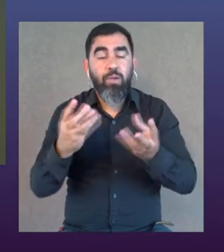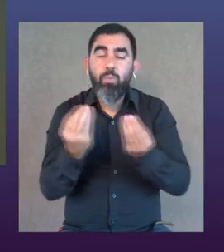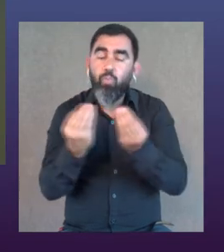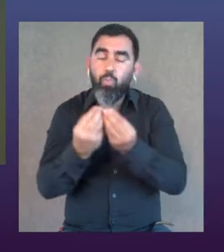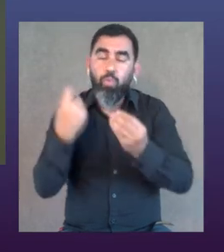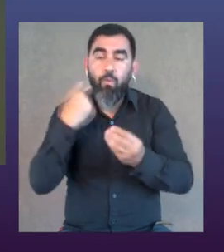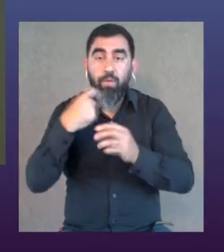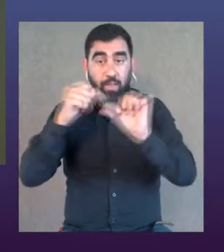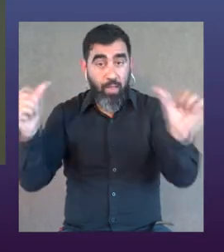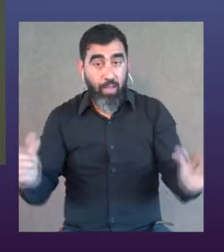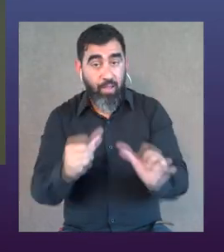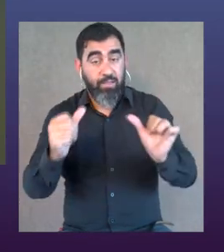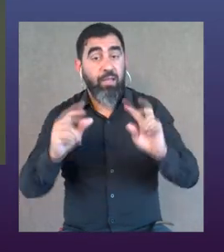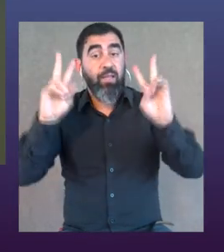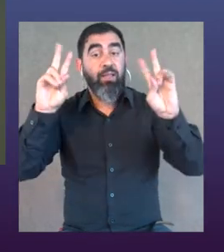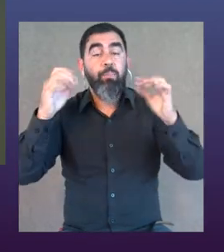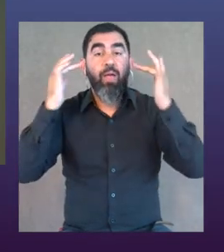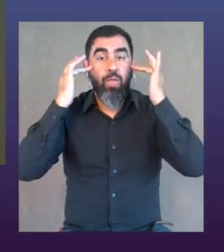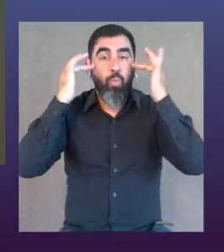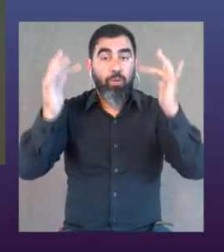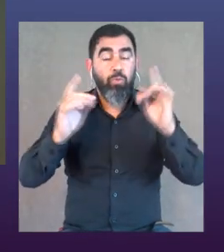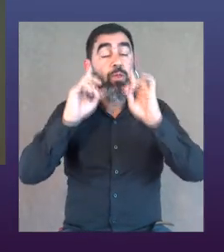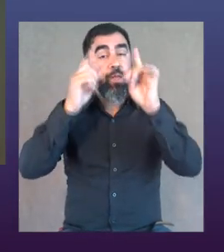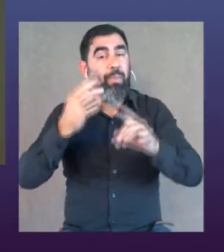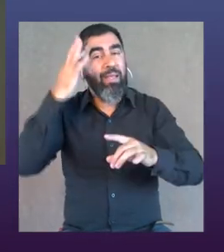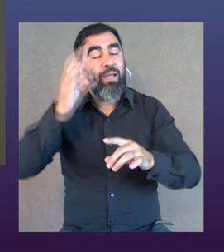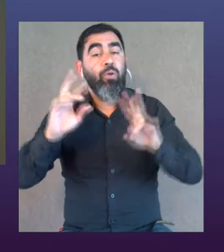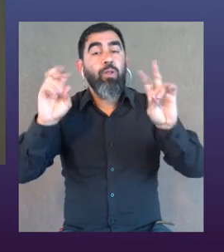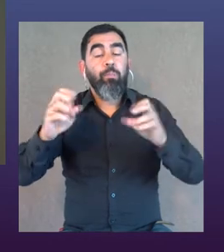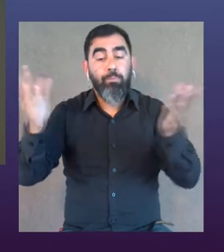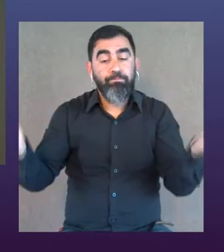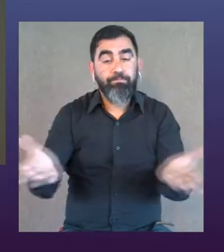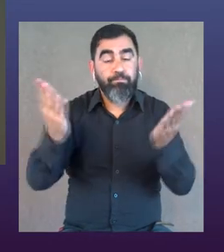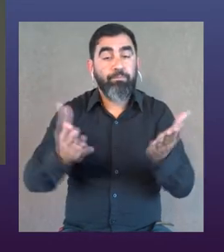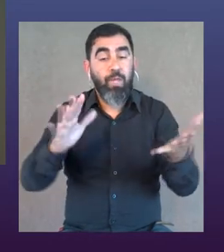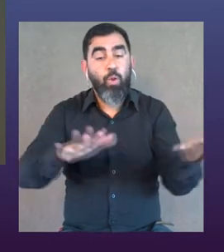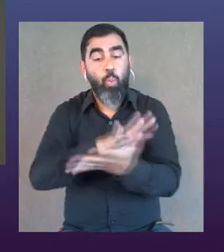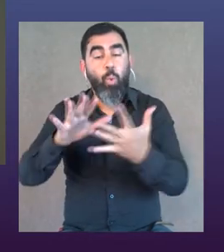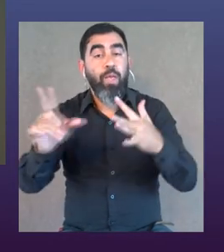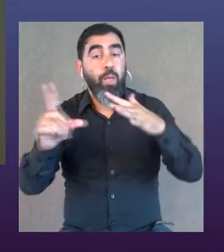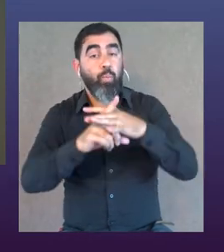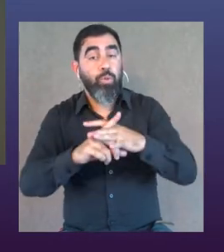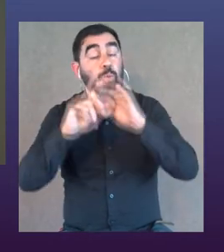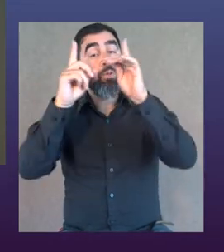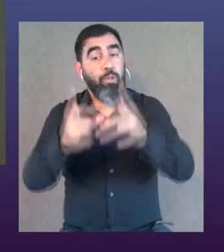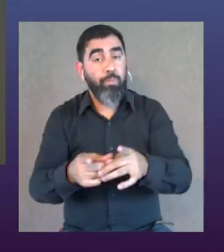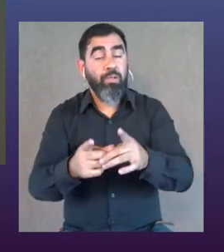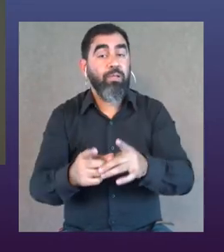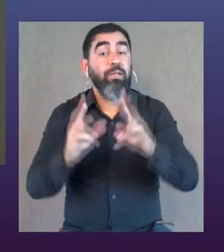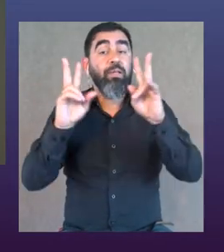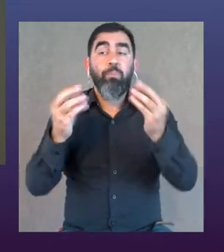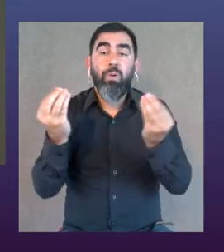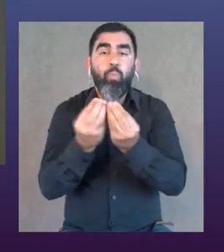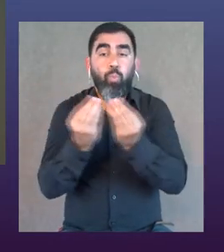que tenemos mucho para hacer en relación a la educación, y creo que parte del tema de generar espacios inclusivos también